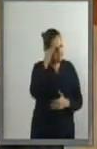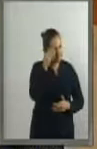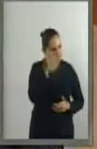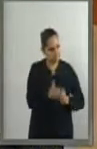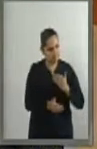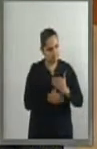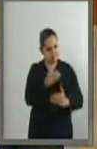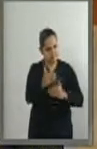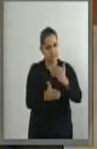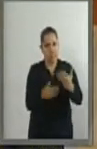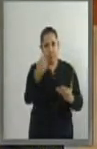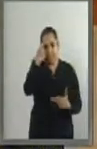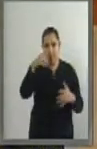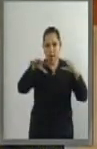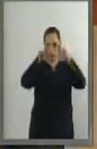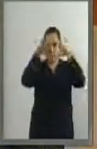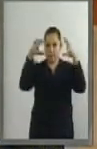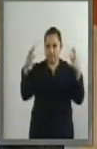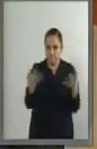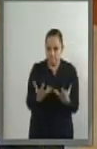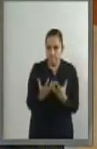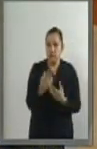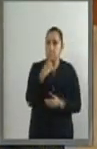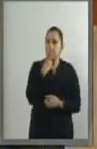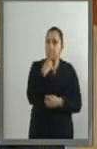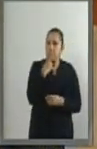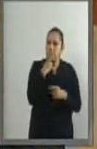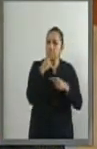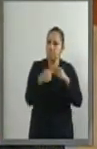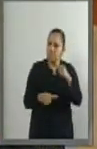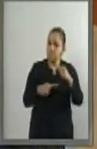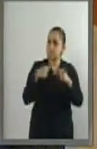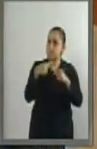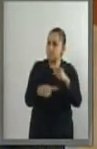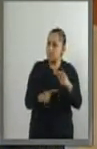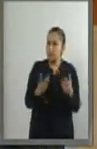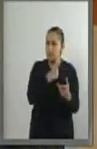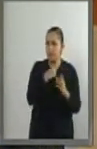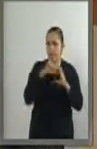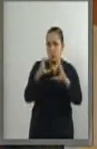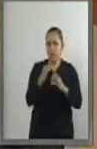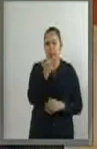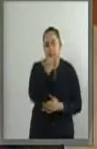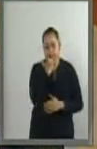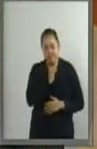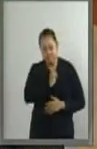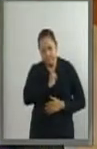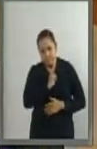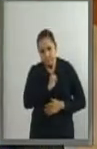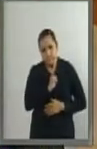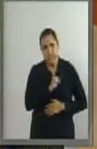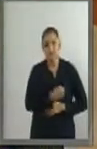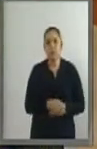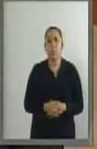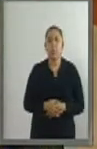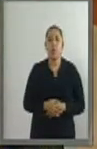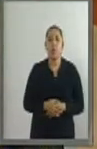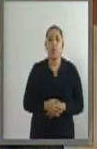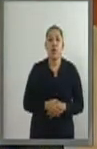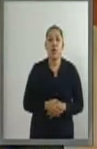desarrollo sustentable. Y proponemos un cambio a la Ley